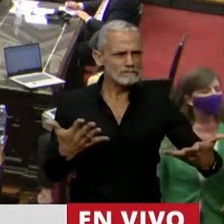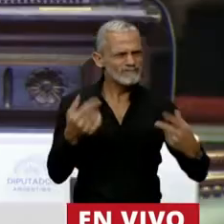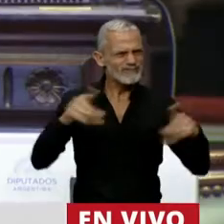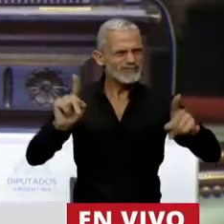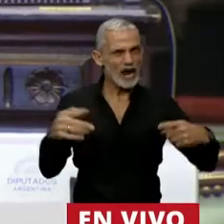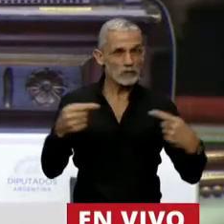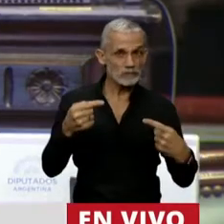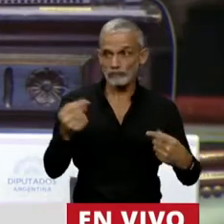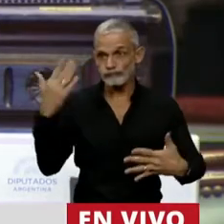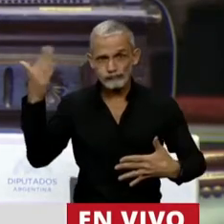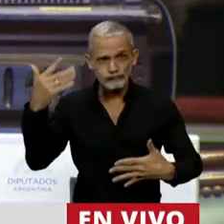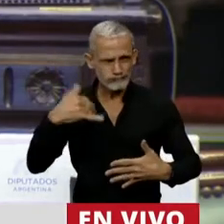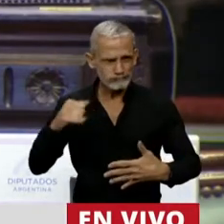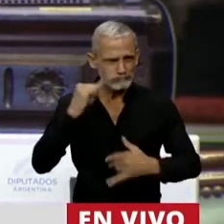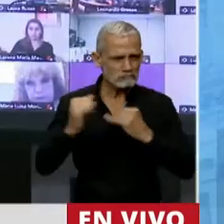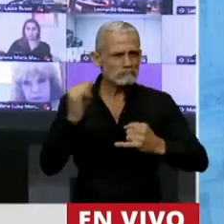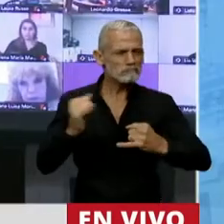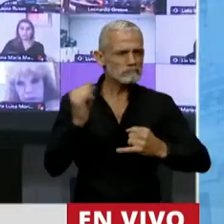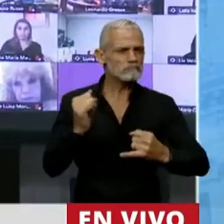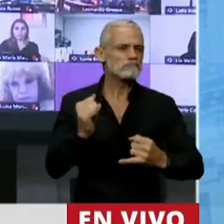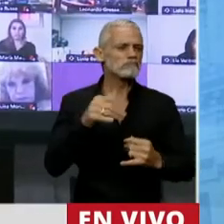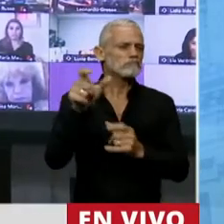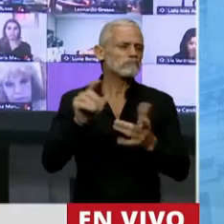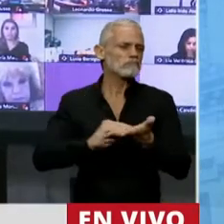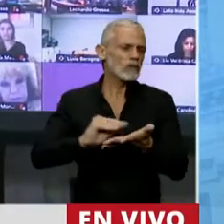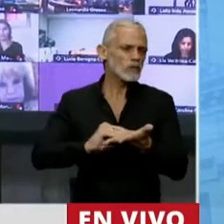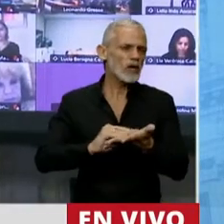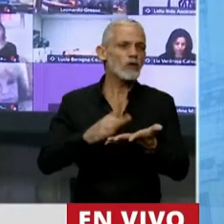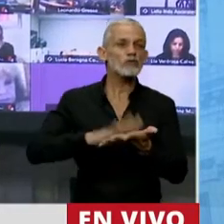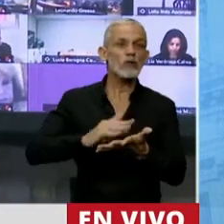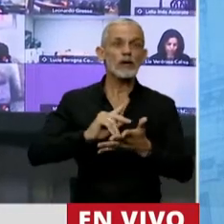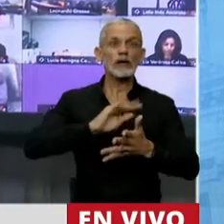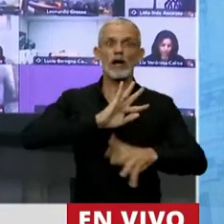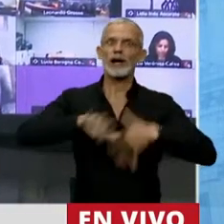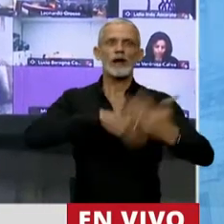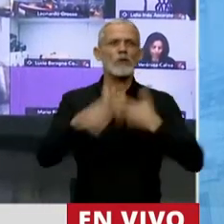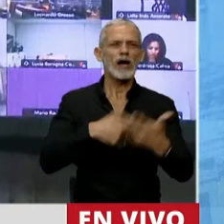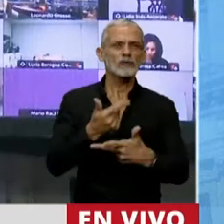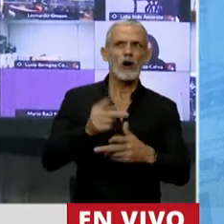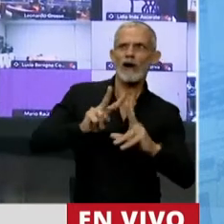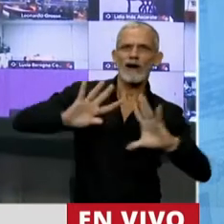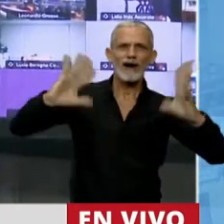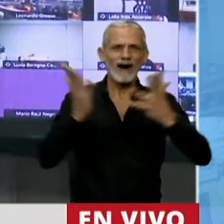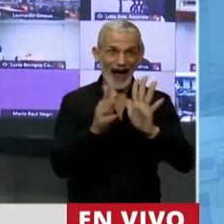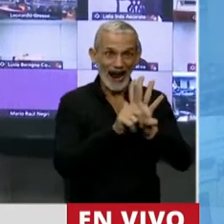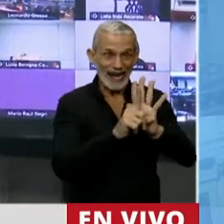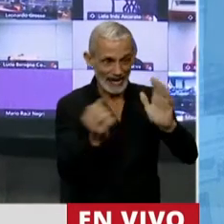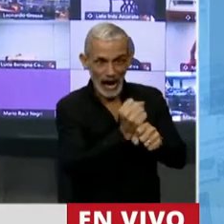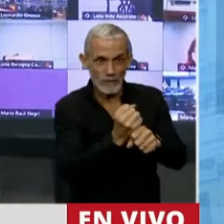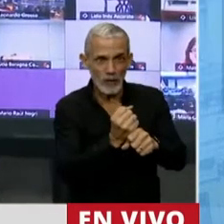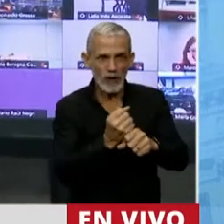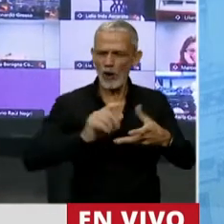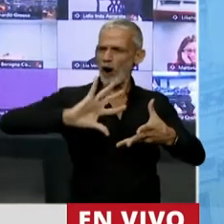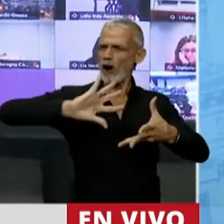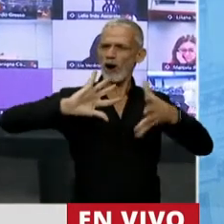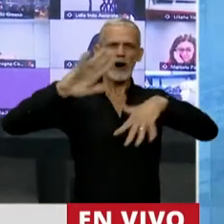Se habló acá, en realidad, de una revolución ambiental a partir de esta ley. Y esta ley,